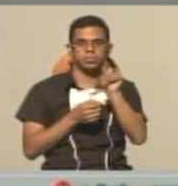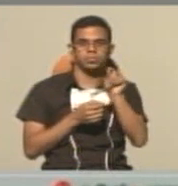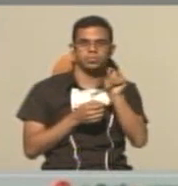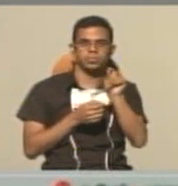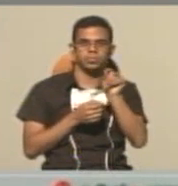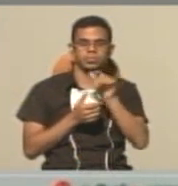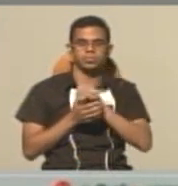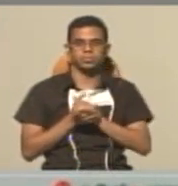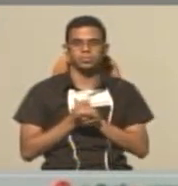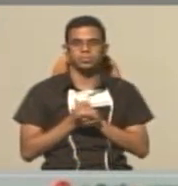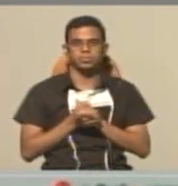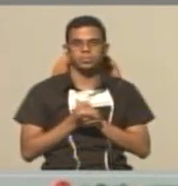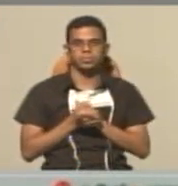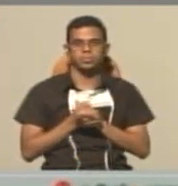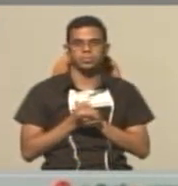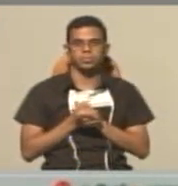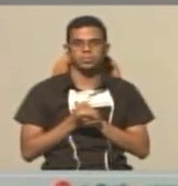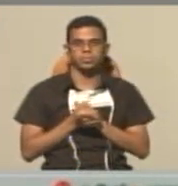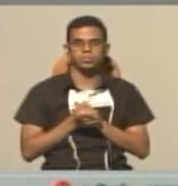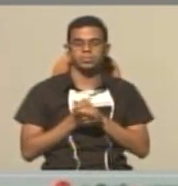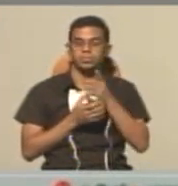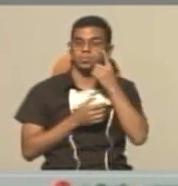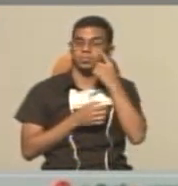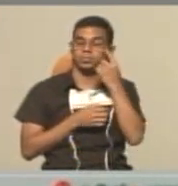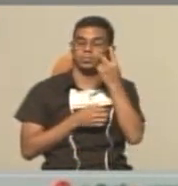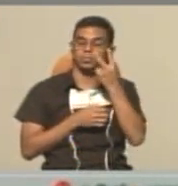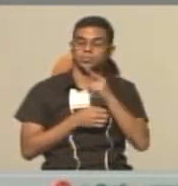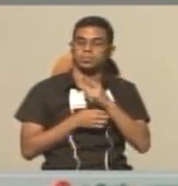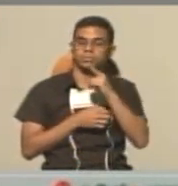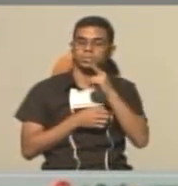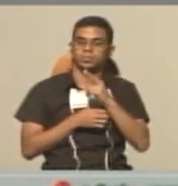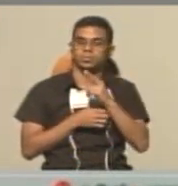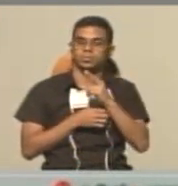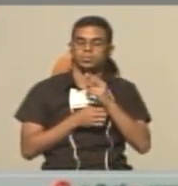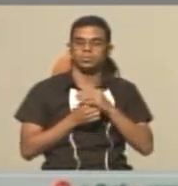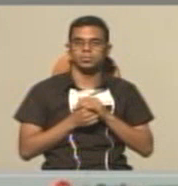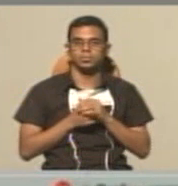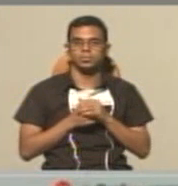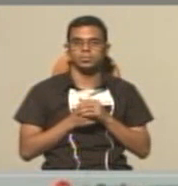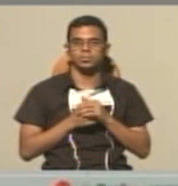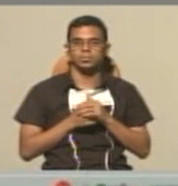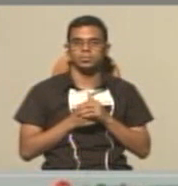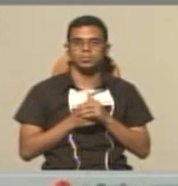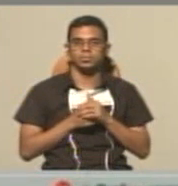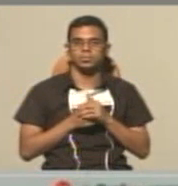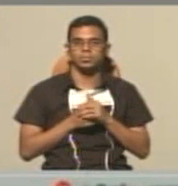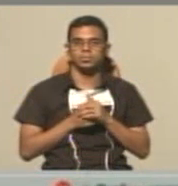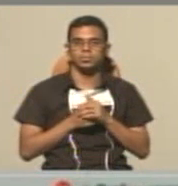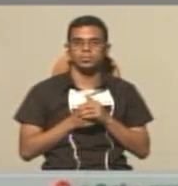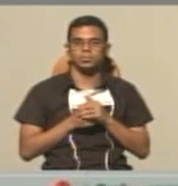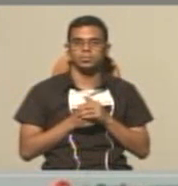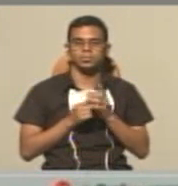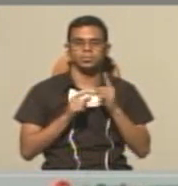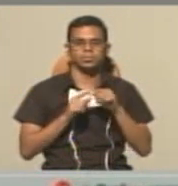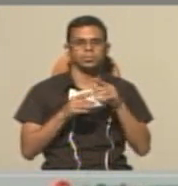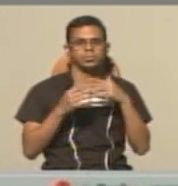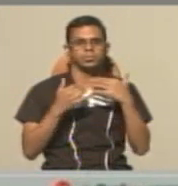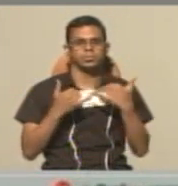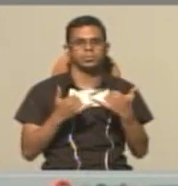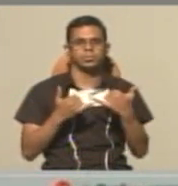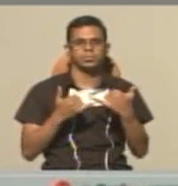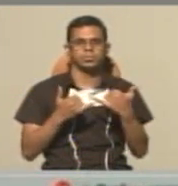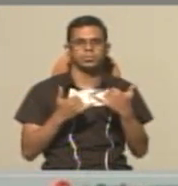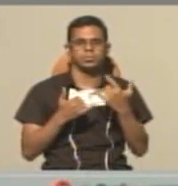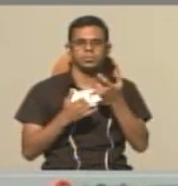cualquier espacio de la onda. Volvemos al menú Efectos, pero ahora buscamos